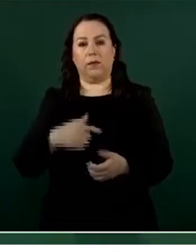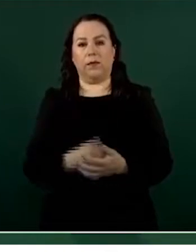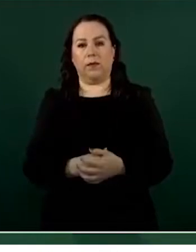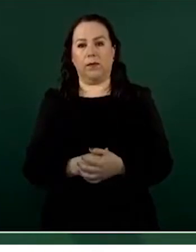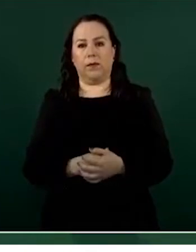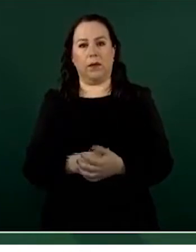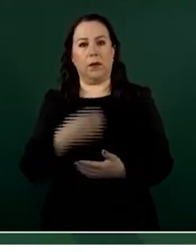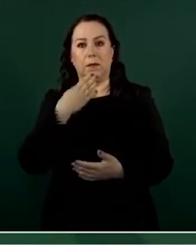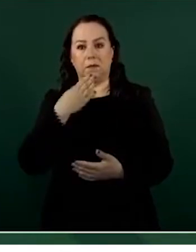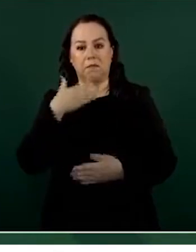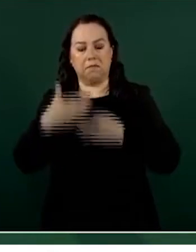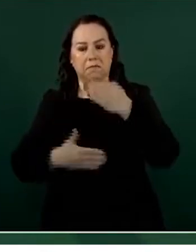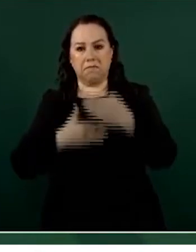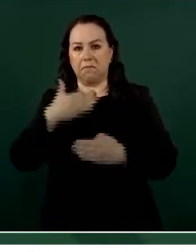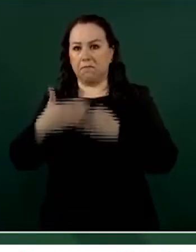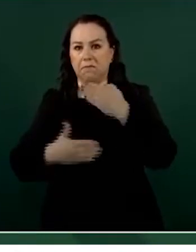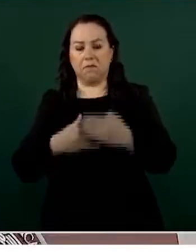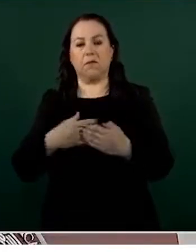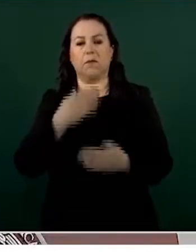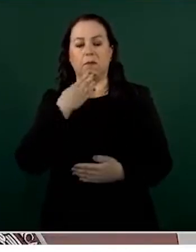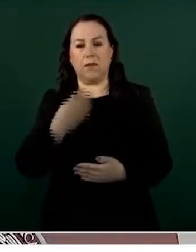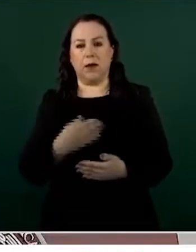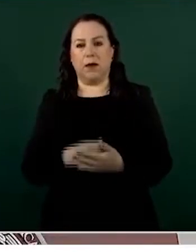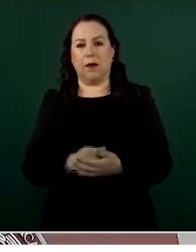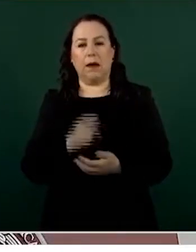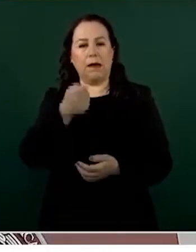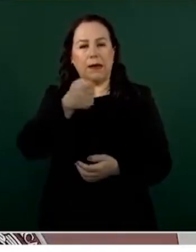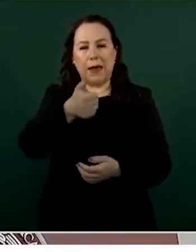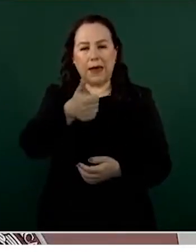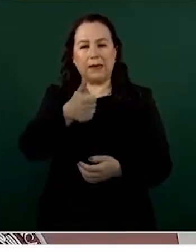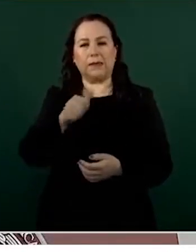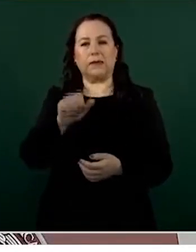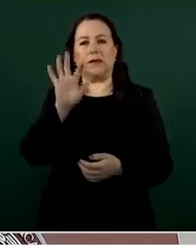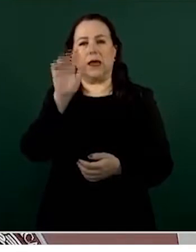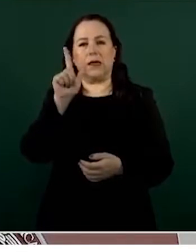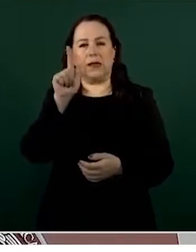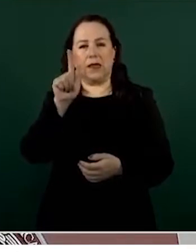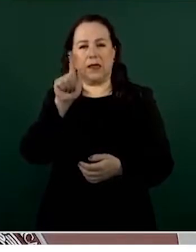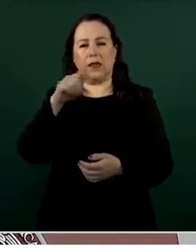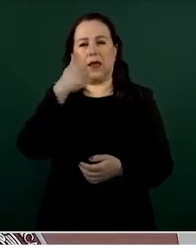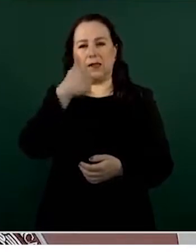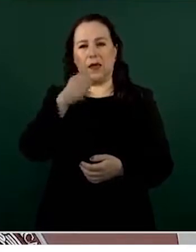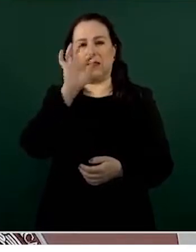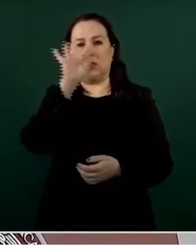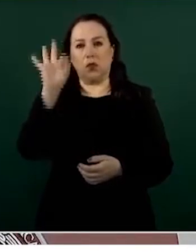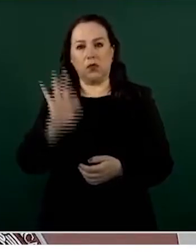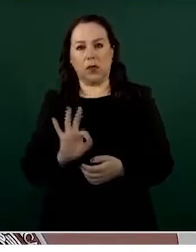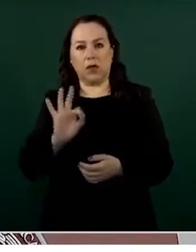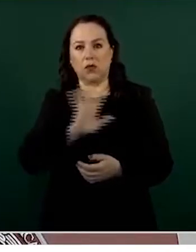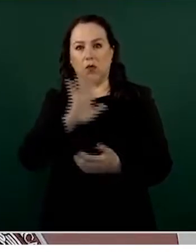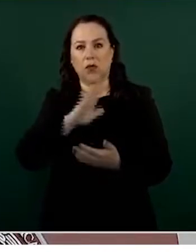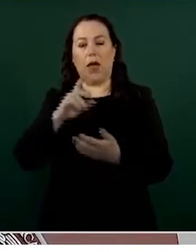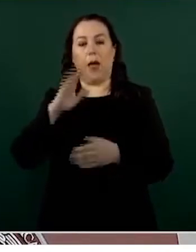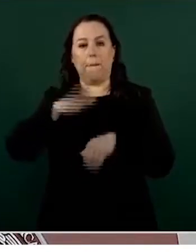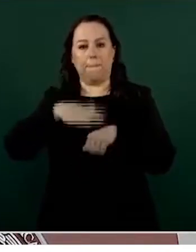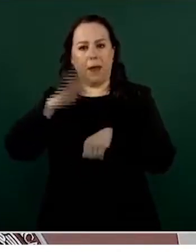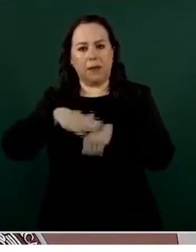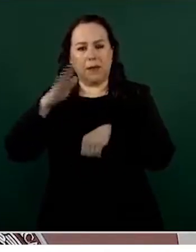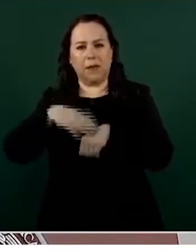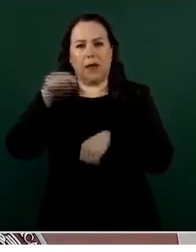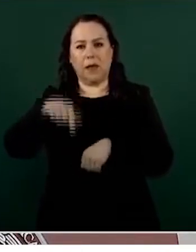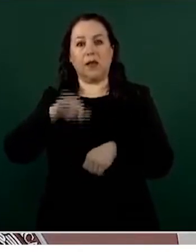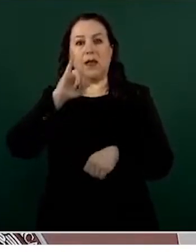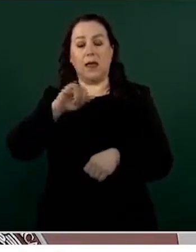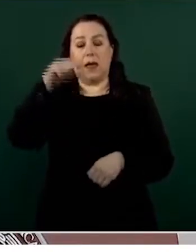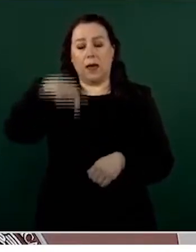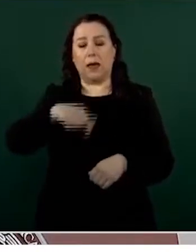resultados. Estamos cerca del 76 por ciento de la vacunación en el estado y particularmente en Ciudad Juárez